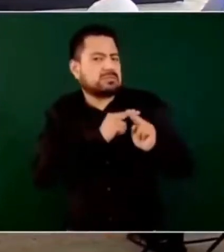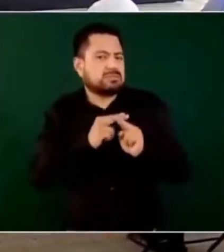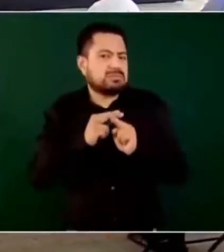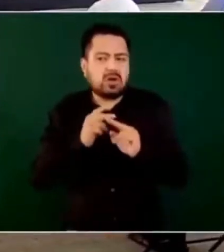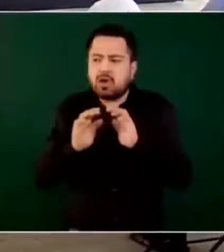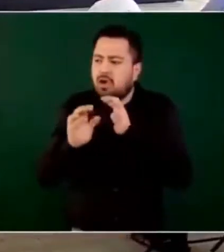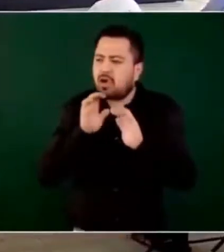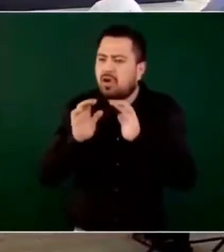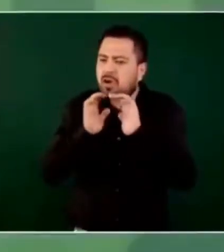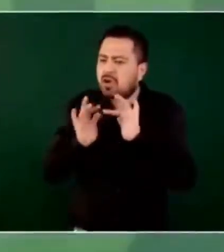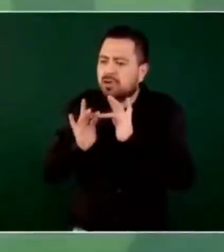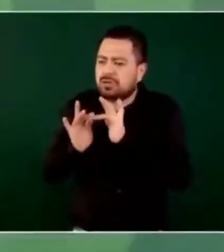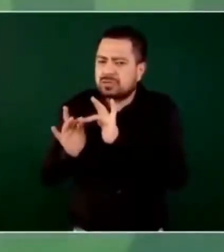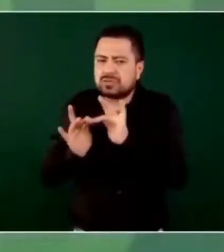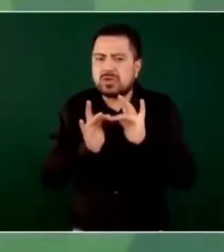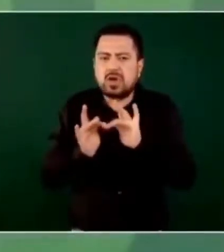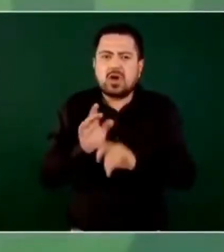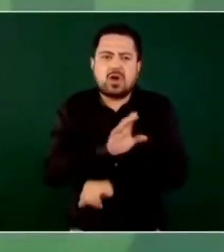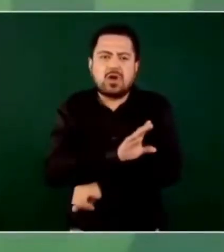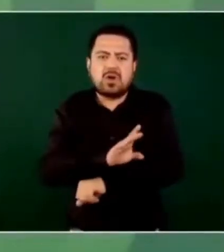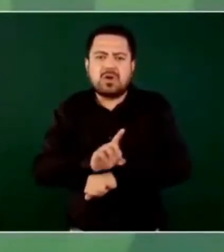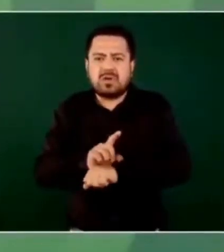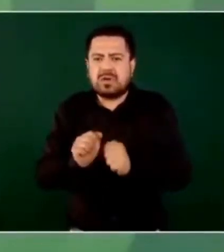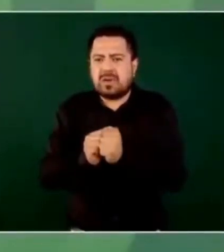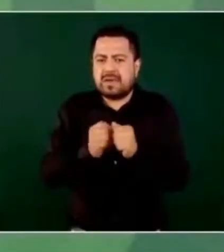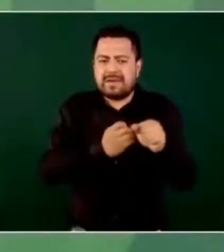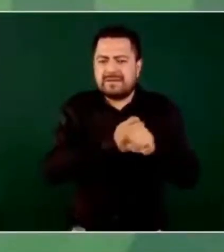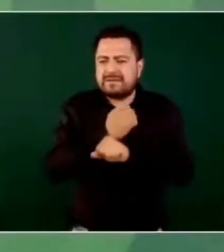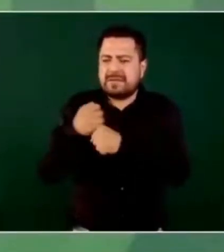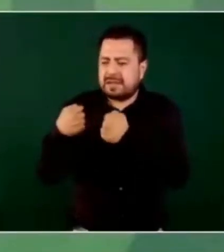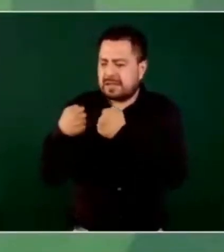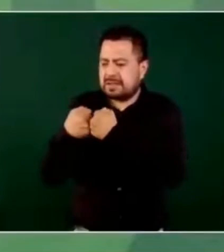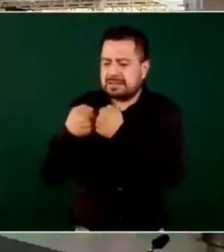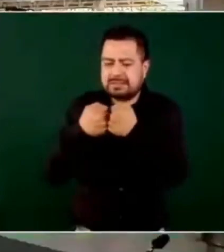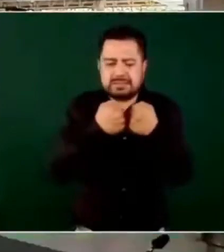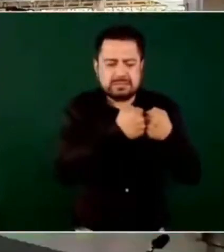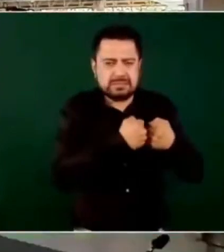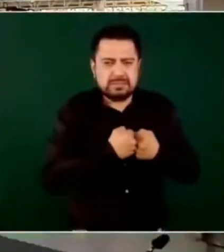comunicación y coordinación en los estados vecinos. Gracias.